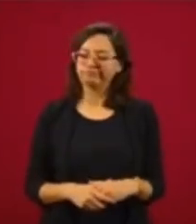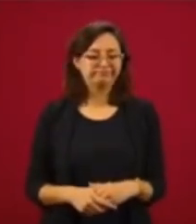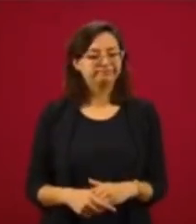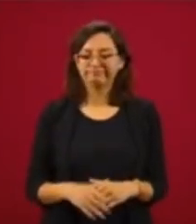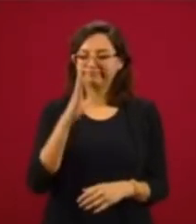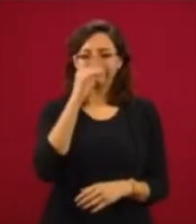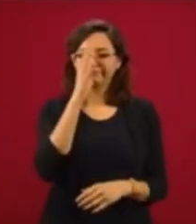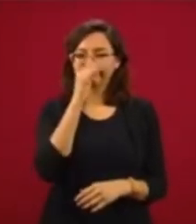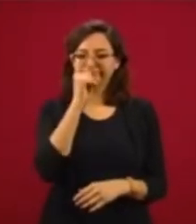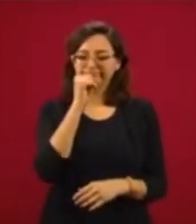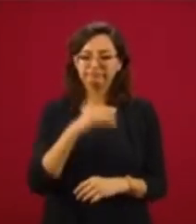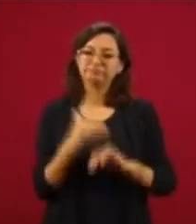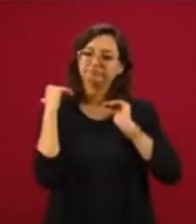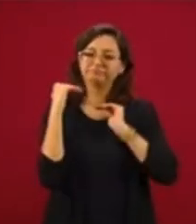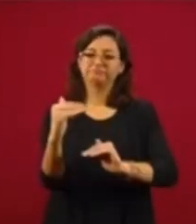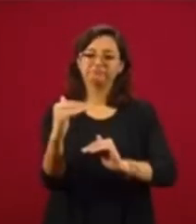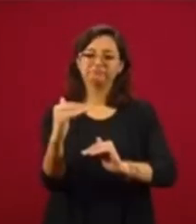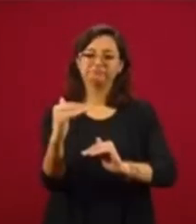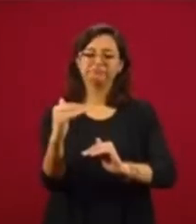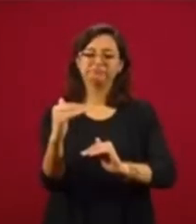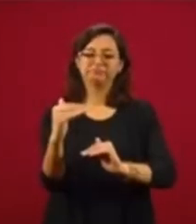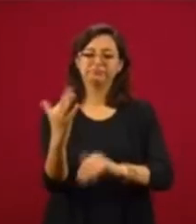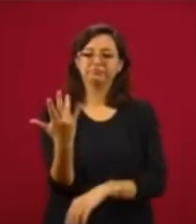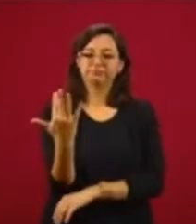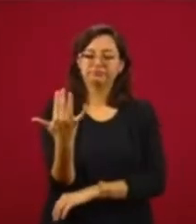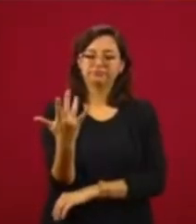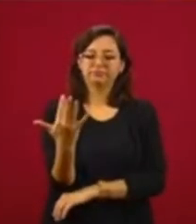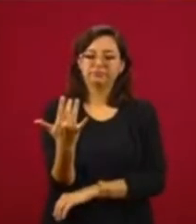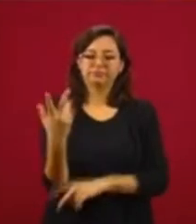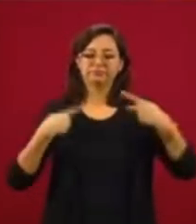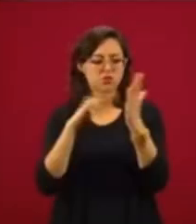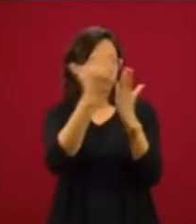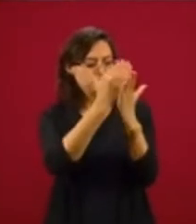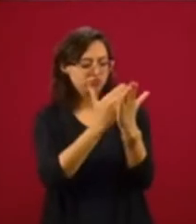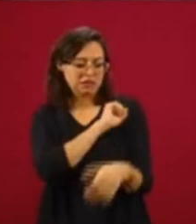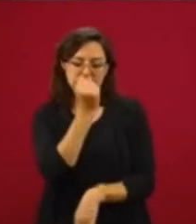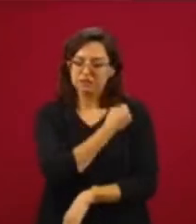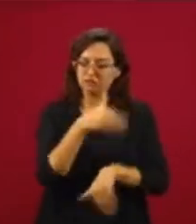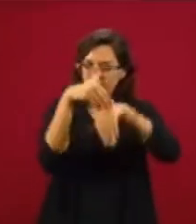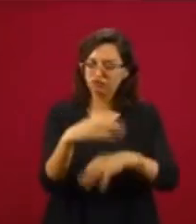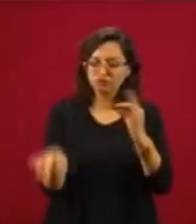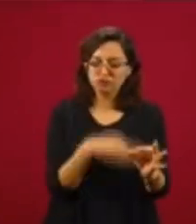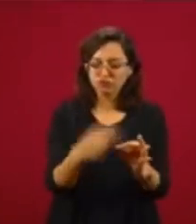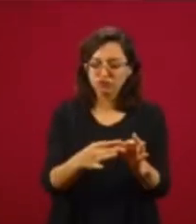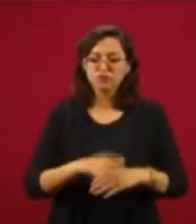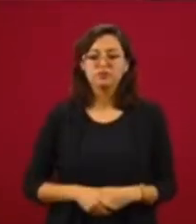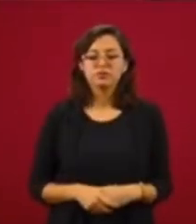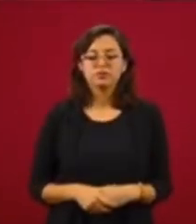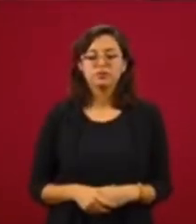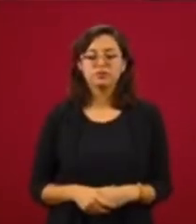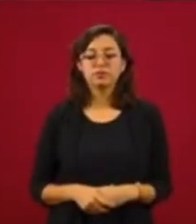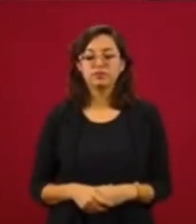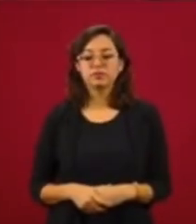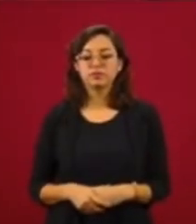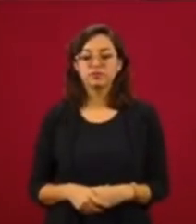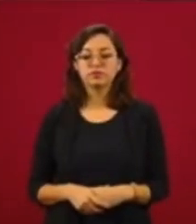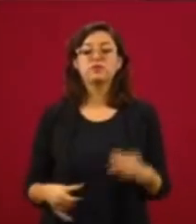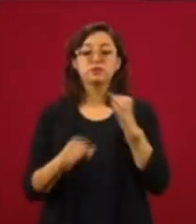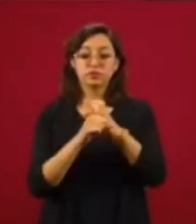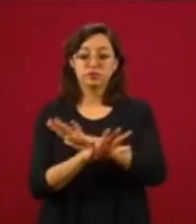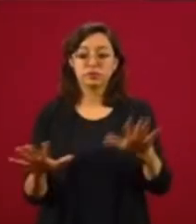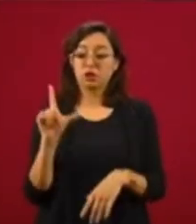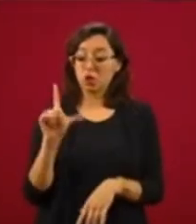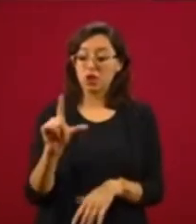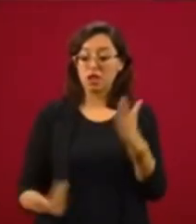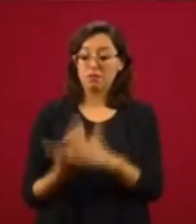no actos mayores de 50 personas. Por eso les informo que el